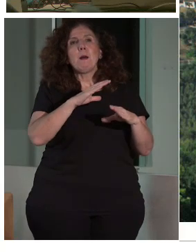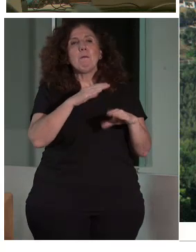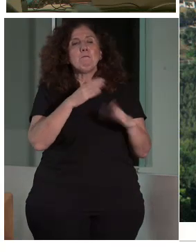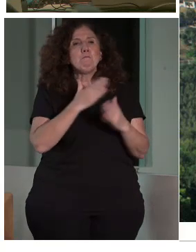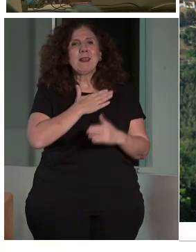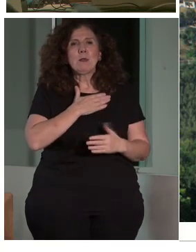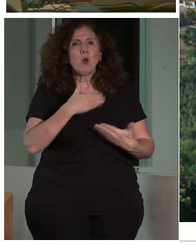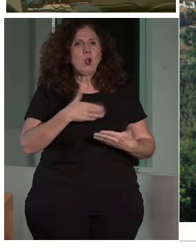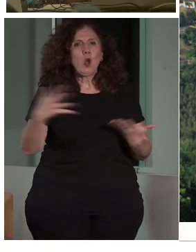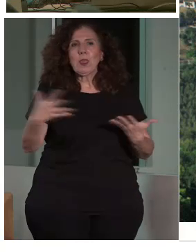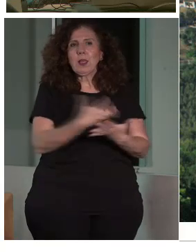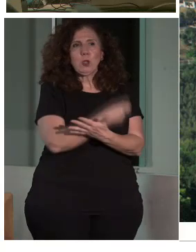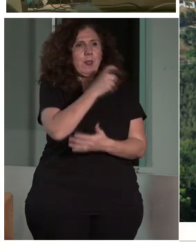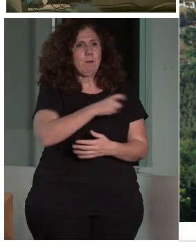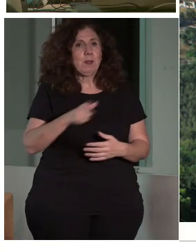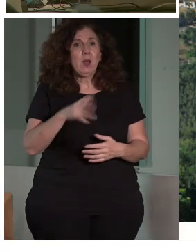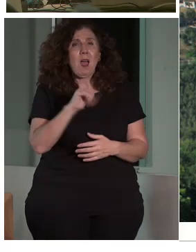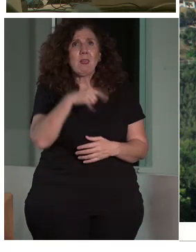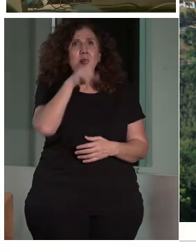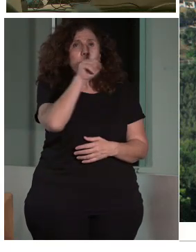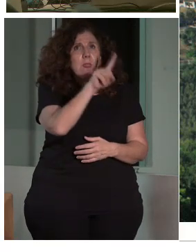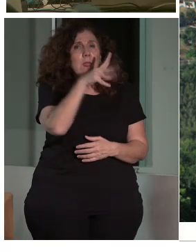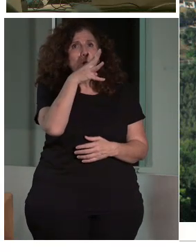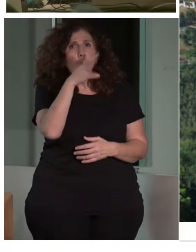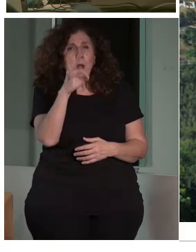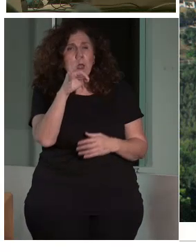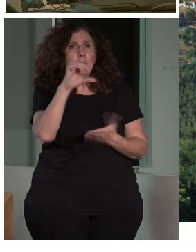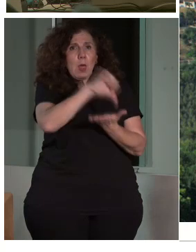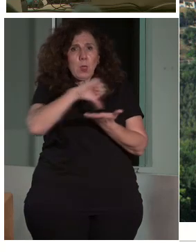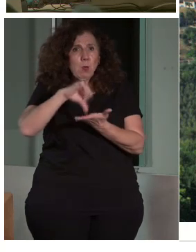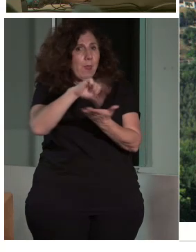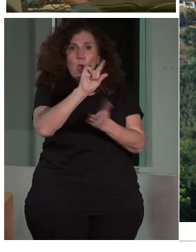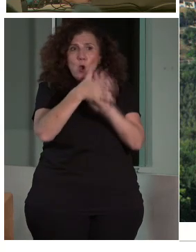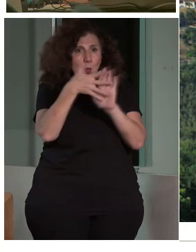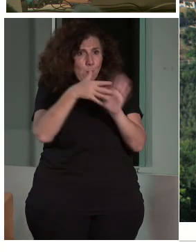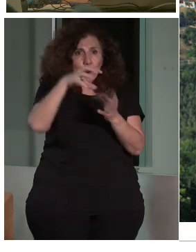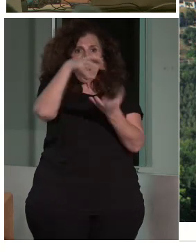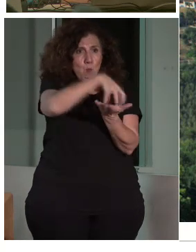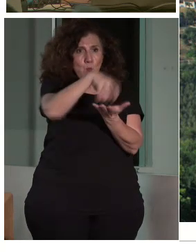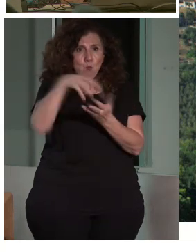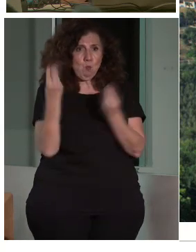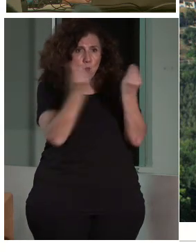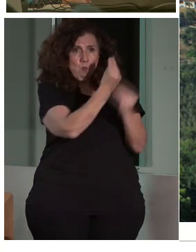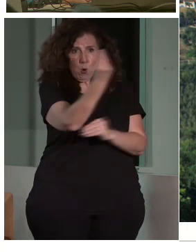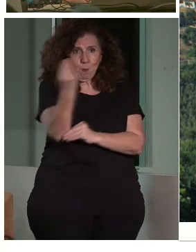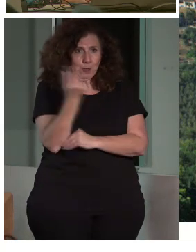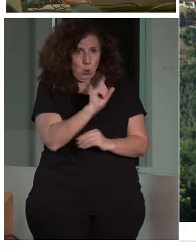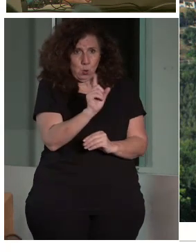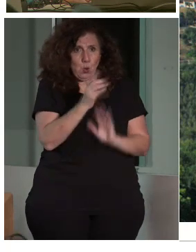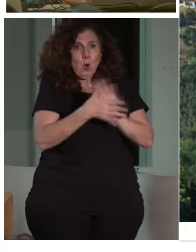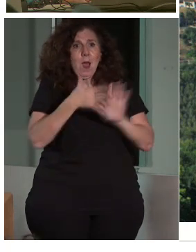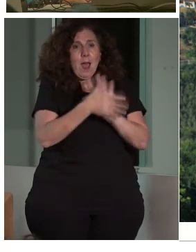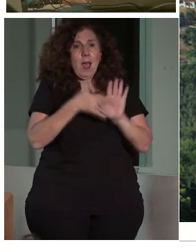encontramos con que hay 140 ciudades, no voy a hablar ya ni siquiera de monumentos, sino de ciudades que son patrimonio de la